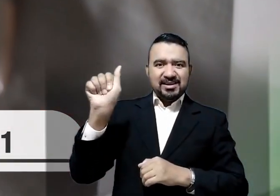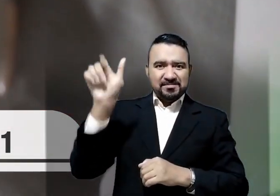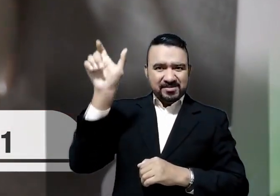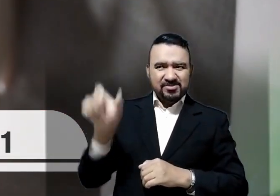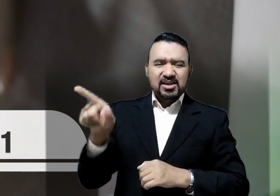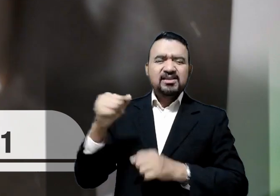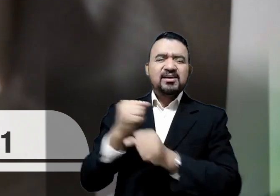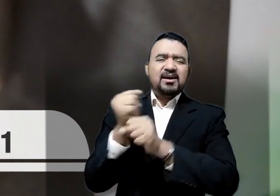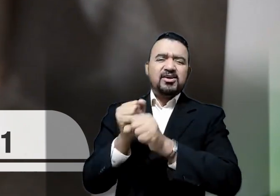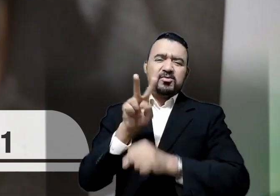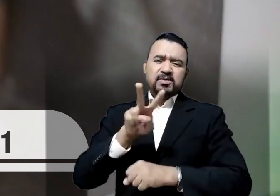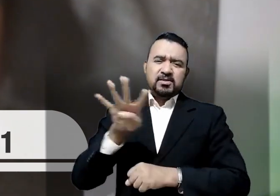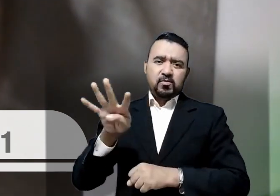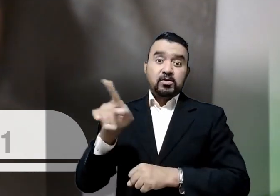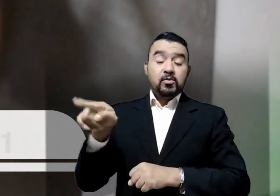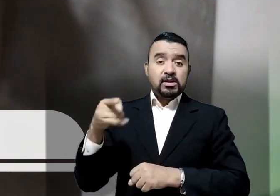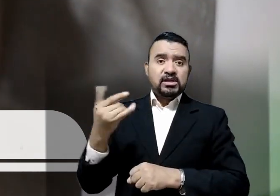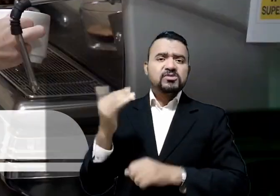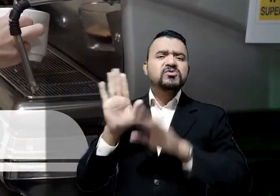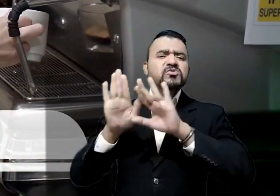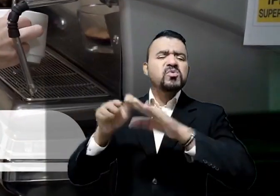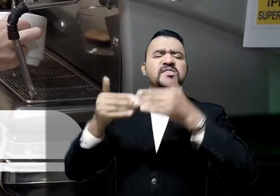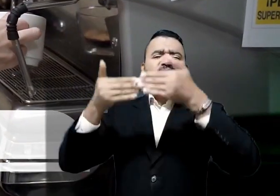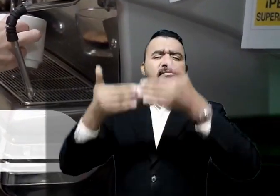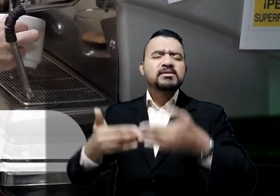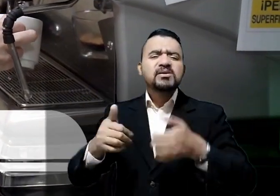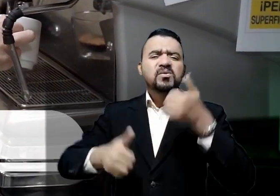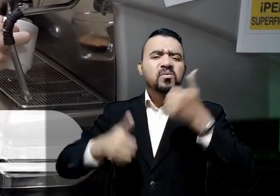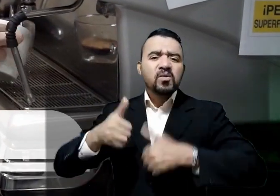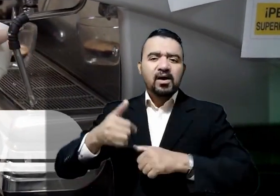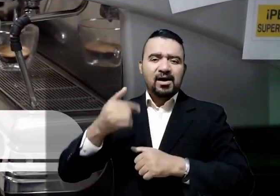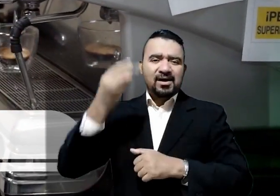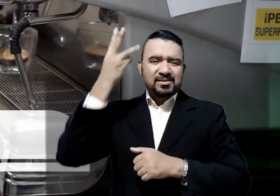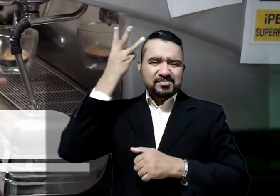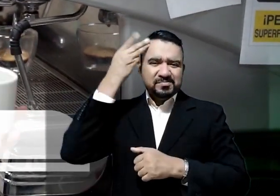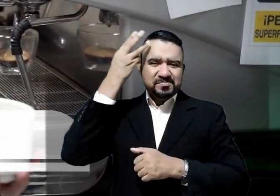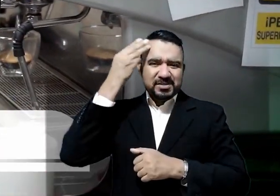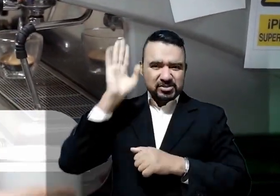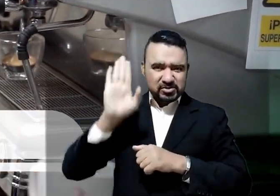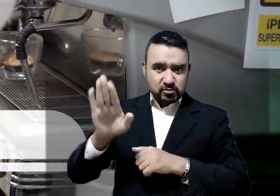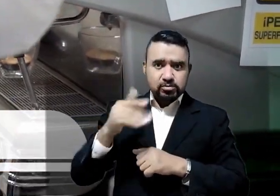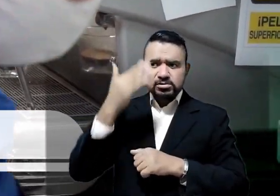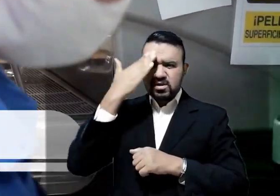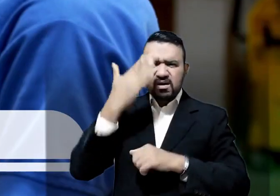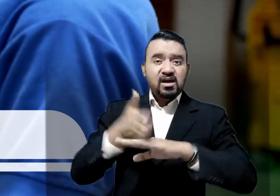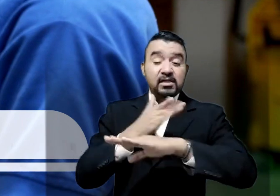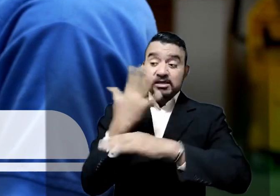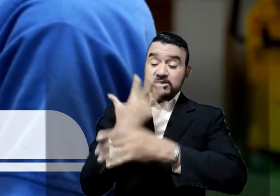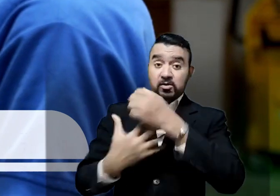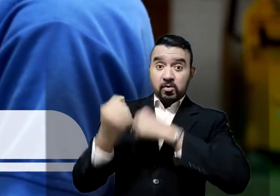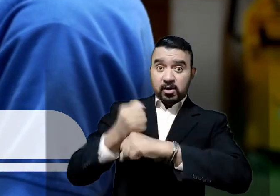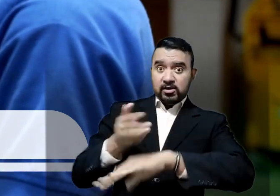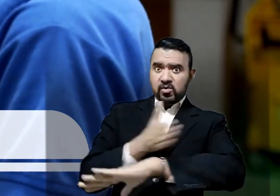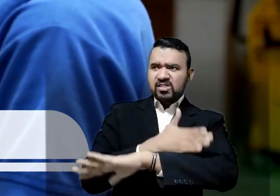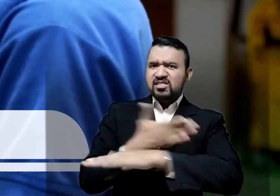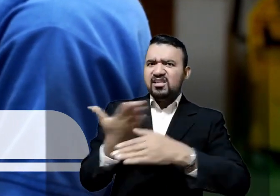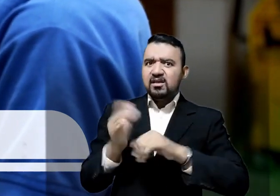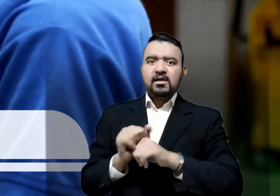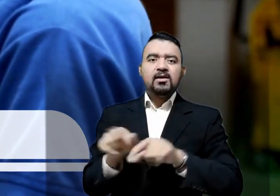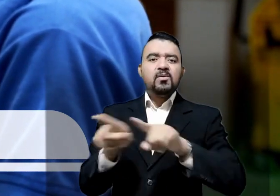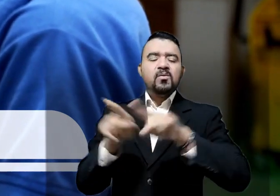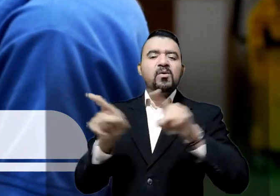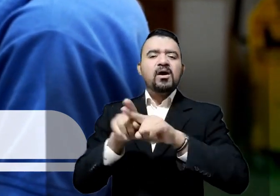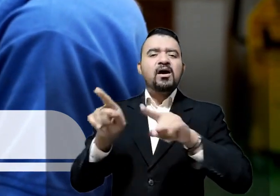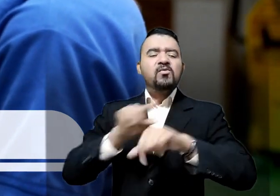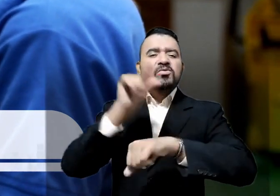Calle, una joven de 24 años de edad con diagnóstico de discapacidad intelectual, quien desde hace 5 años es